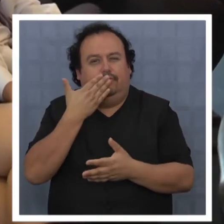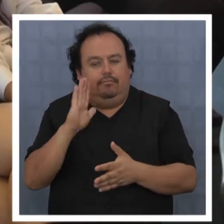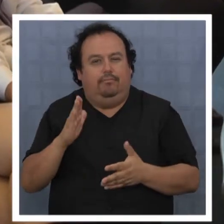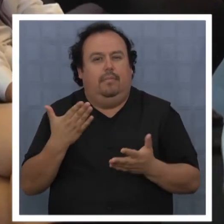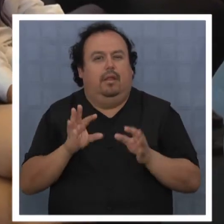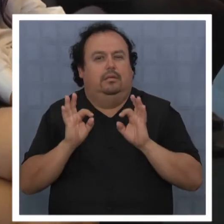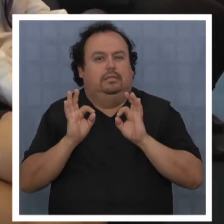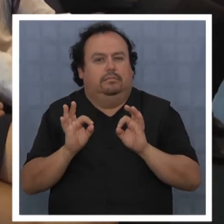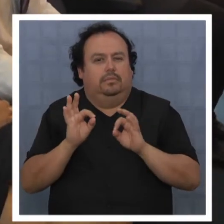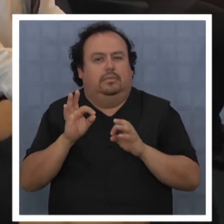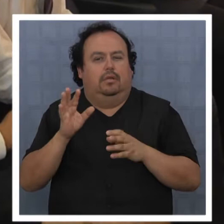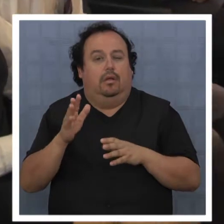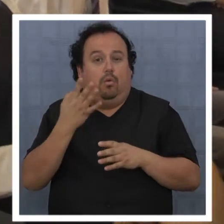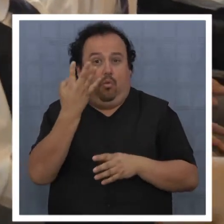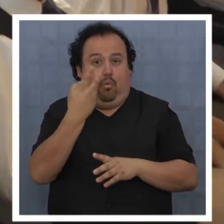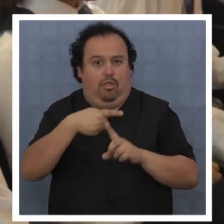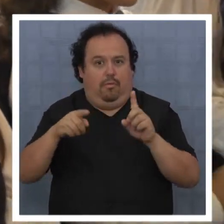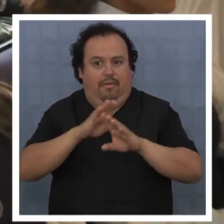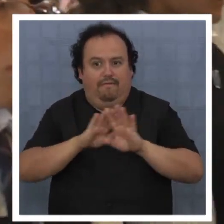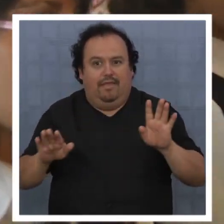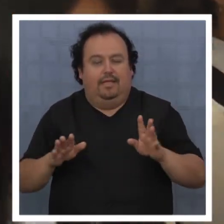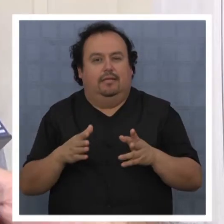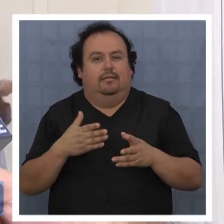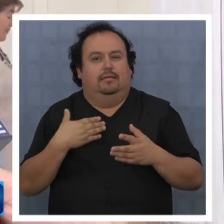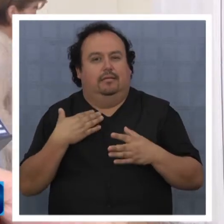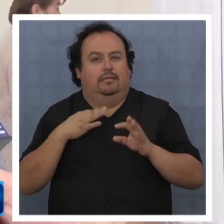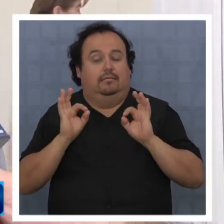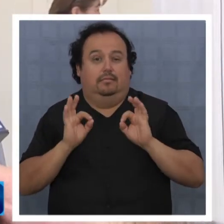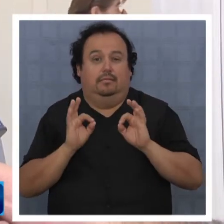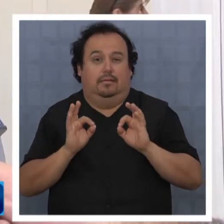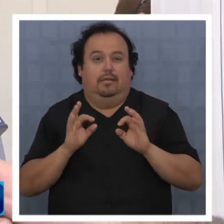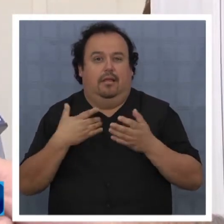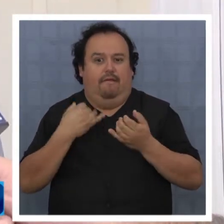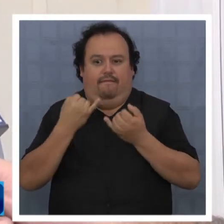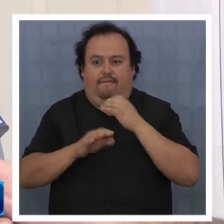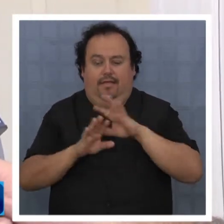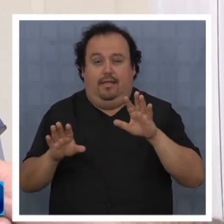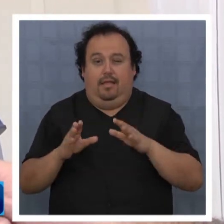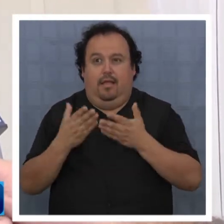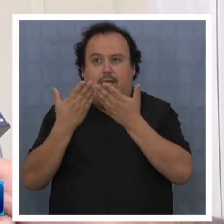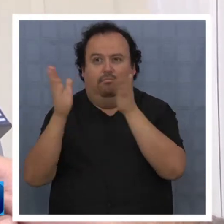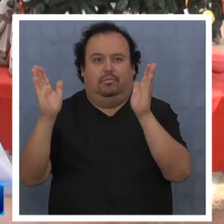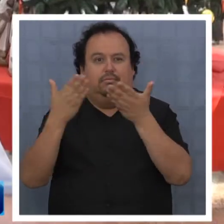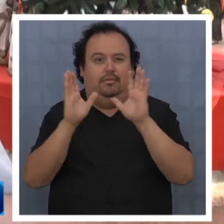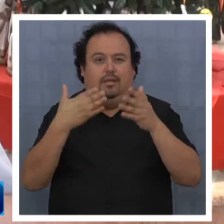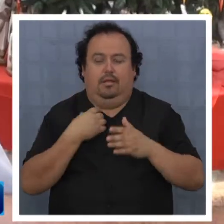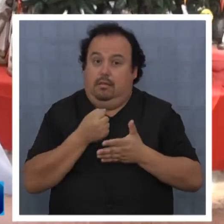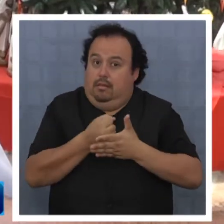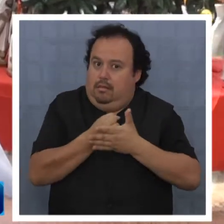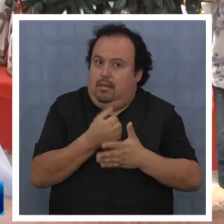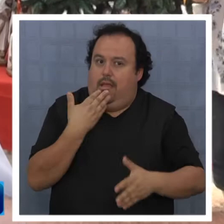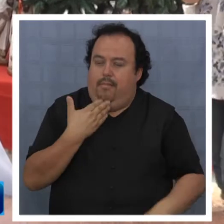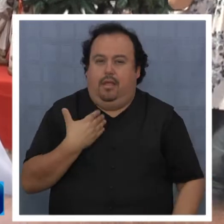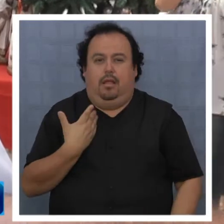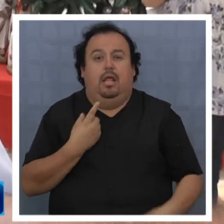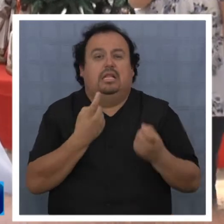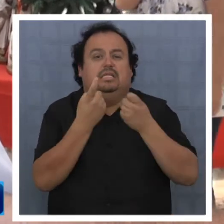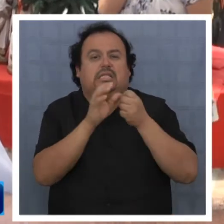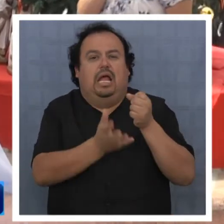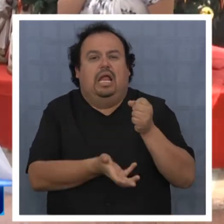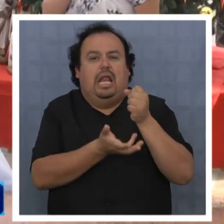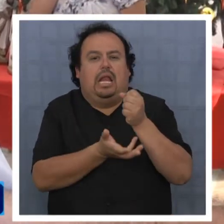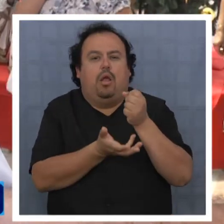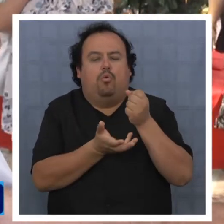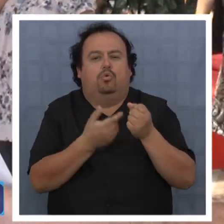especialidad para salir de cuarto medio. Si salgo bien, obviamente hay abrir todas las puertas, pero si le coloco empeño. Igual necesitamos recursos para poder